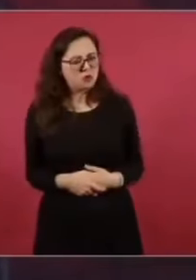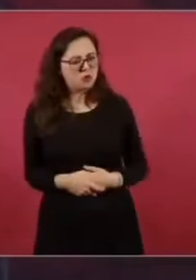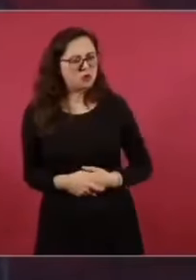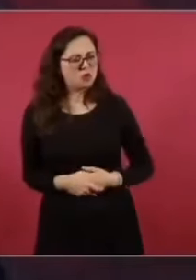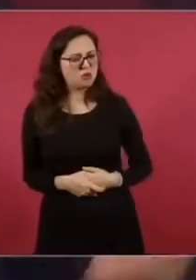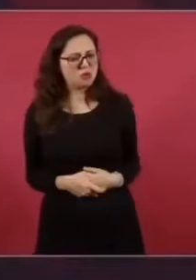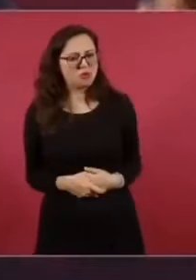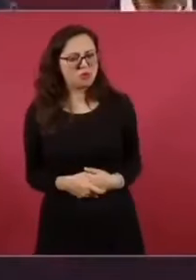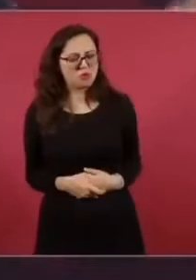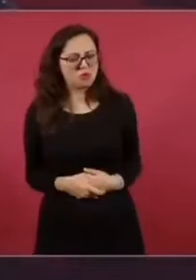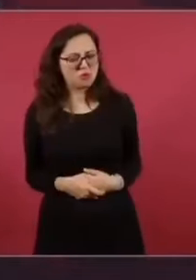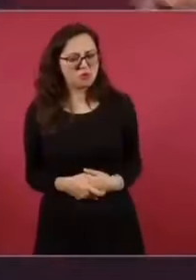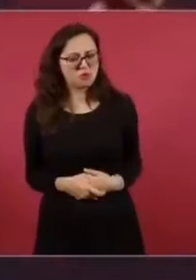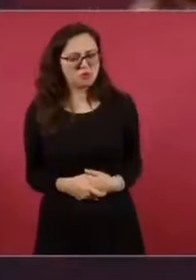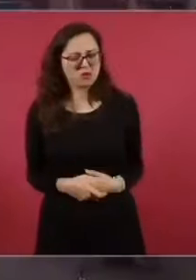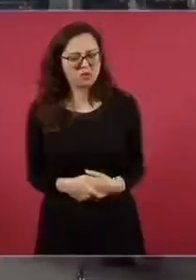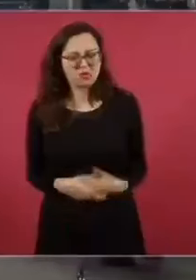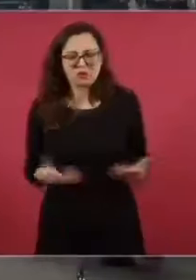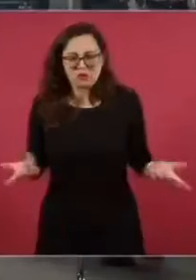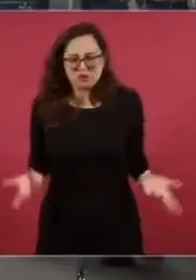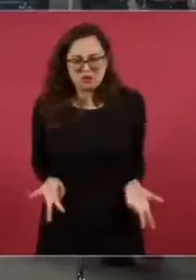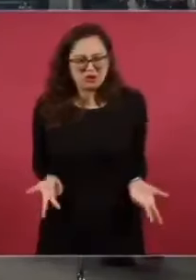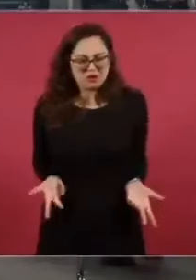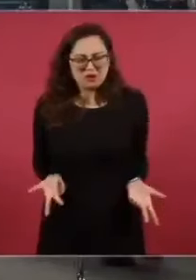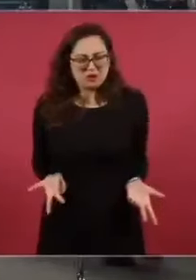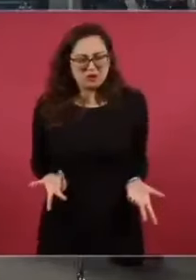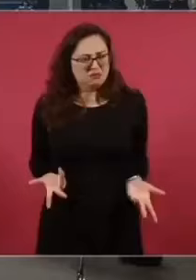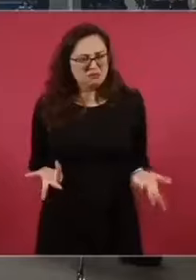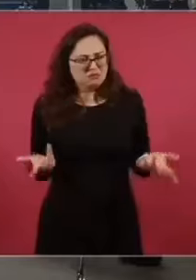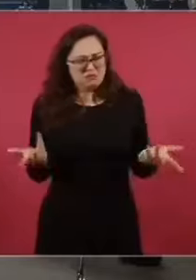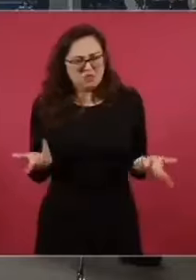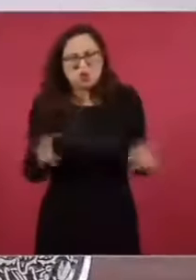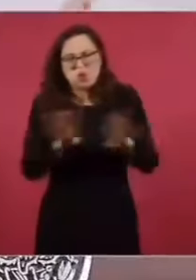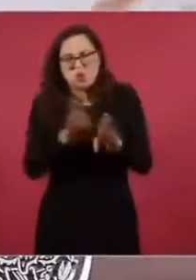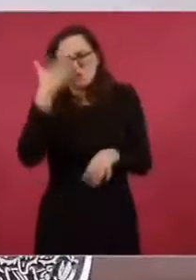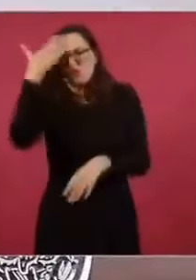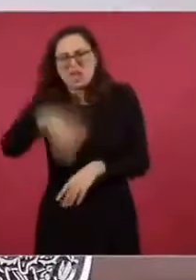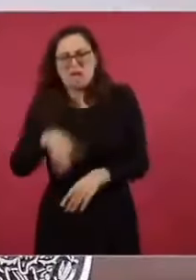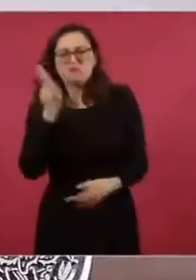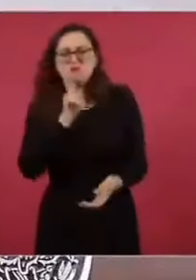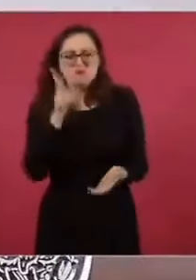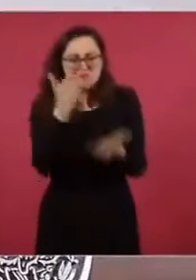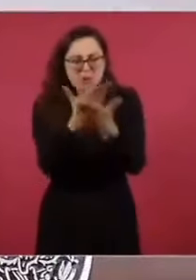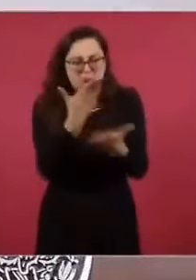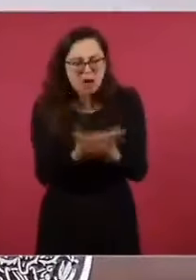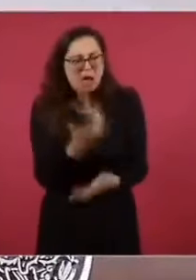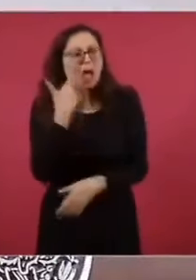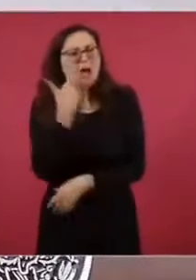No, pero ¿dónde están las pruebas?